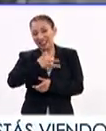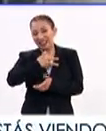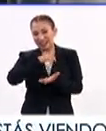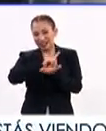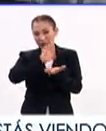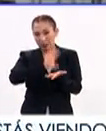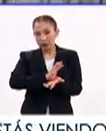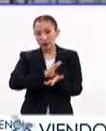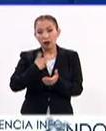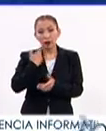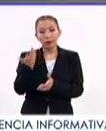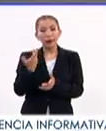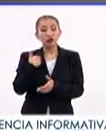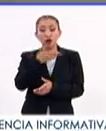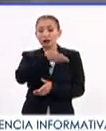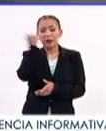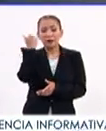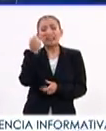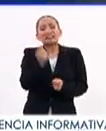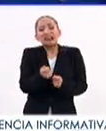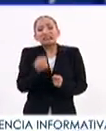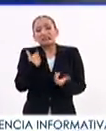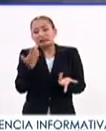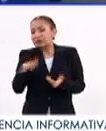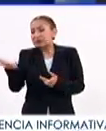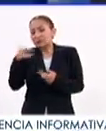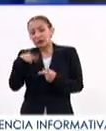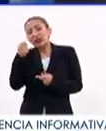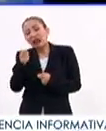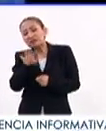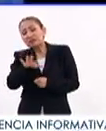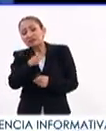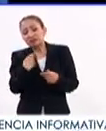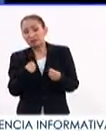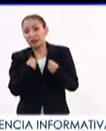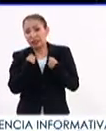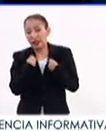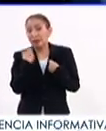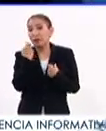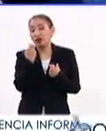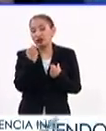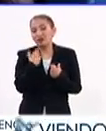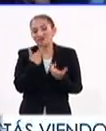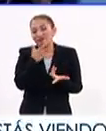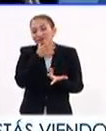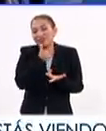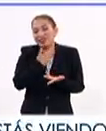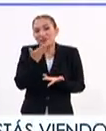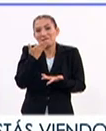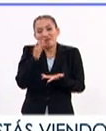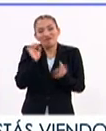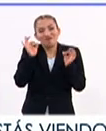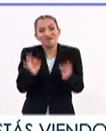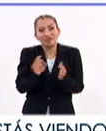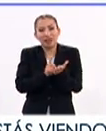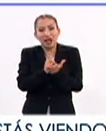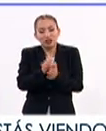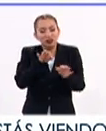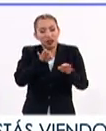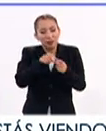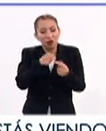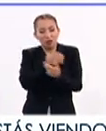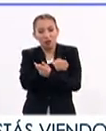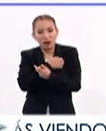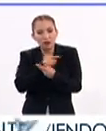discapacidad se ha dado por falta de conocimiento de la sociedad sobre esta condición. Esto ha impedido que puedan gozar de sus derechos como trabajo,